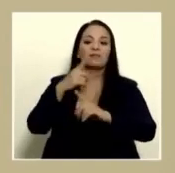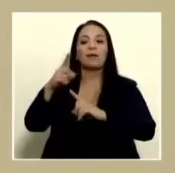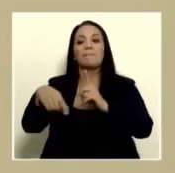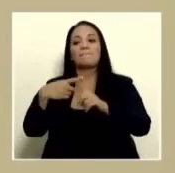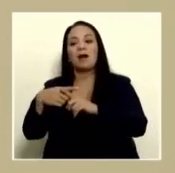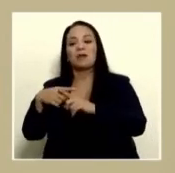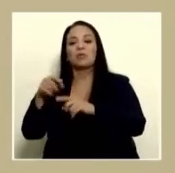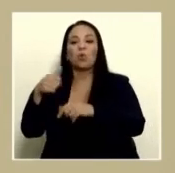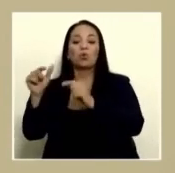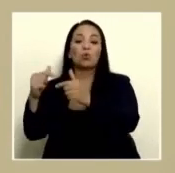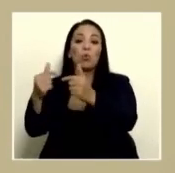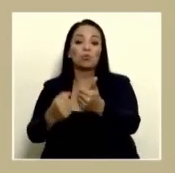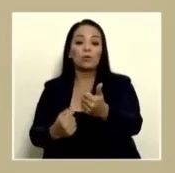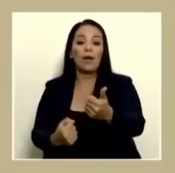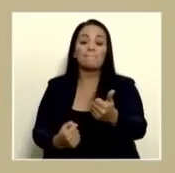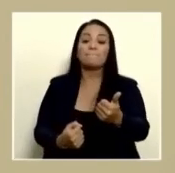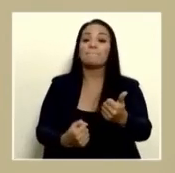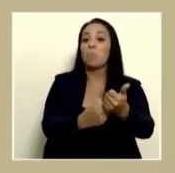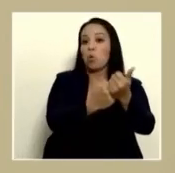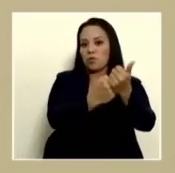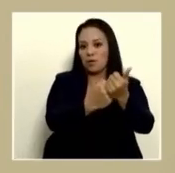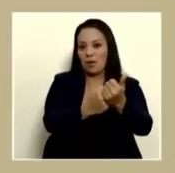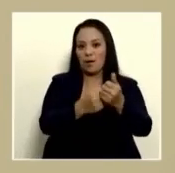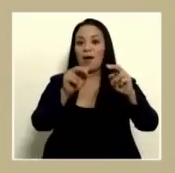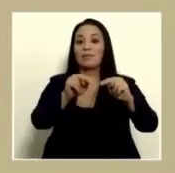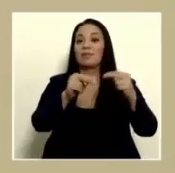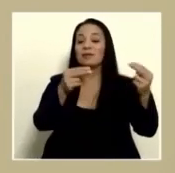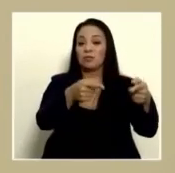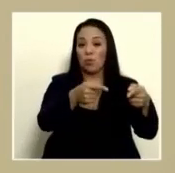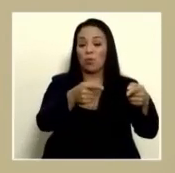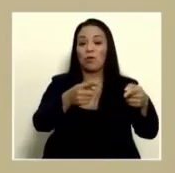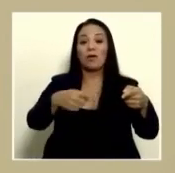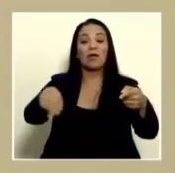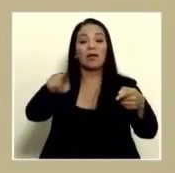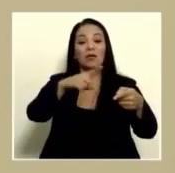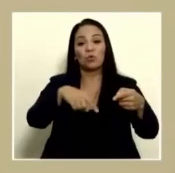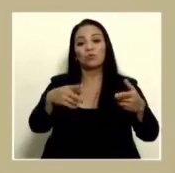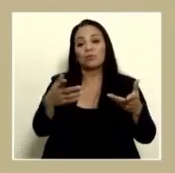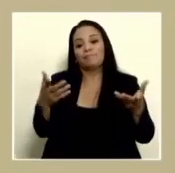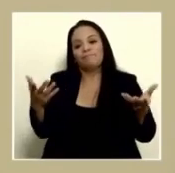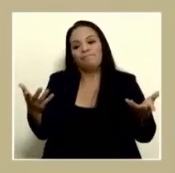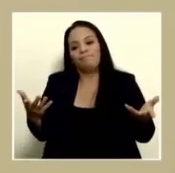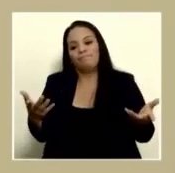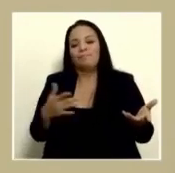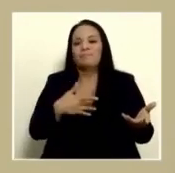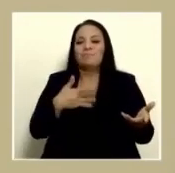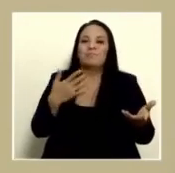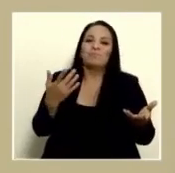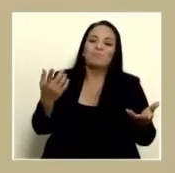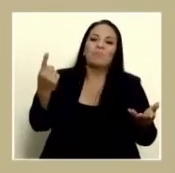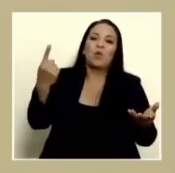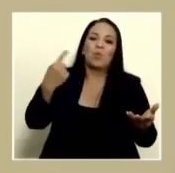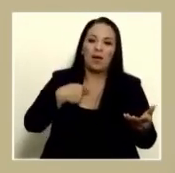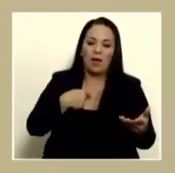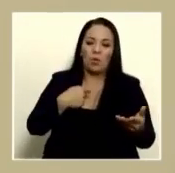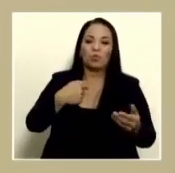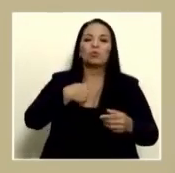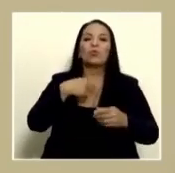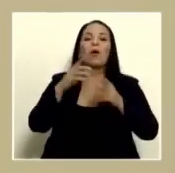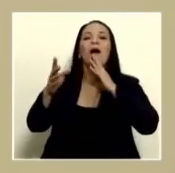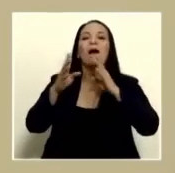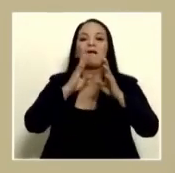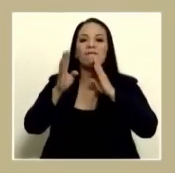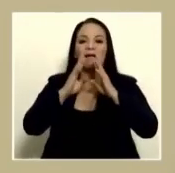y son cómplices de ellos, me han obligado a hablar sobre el